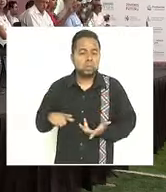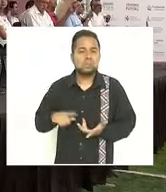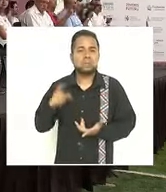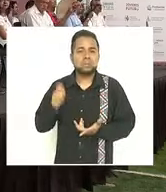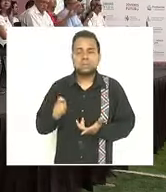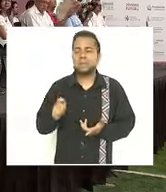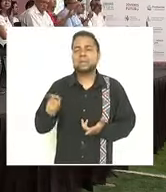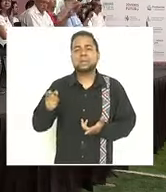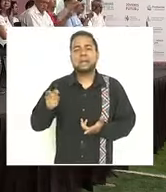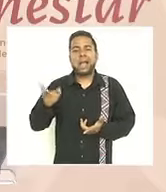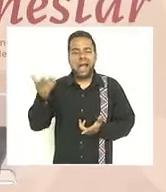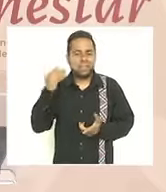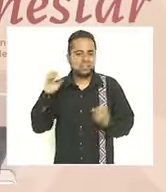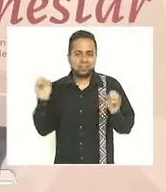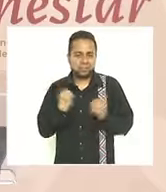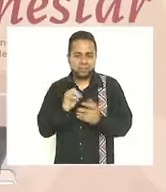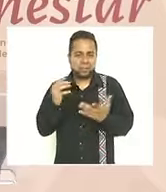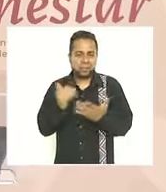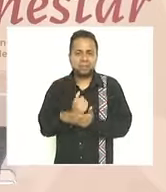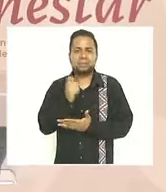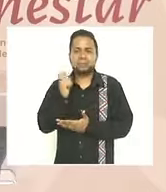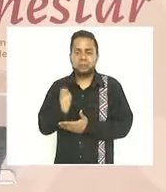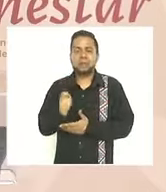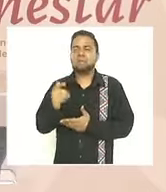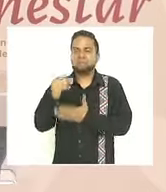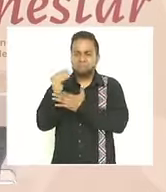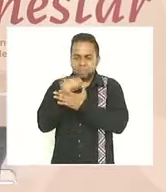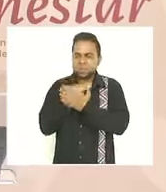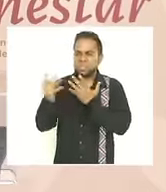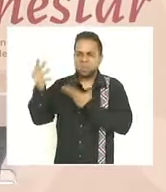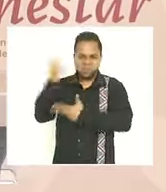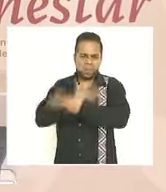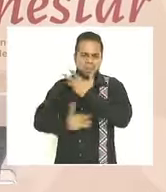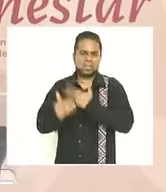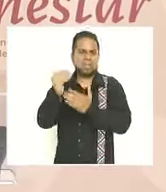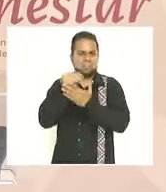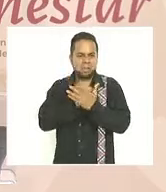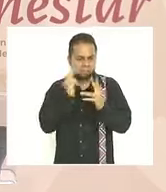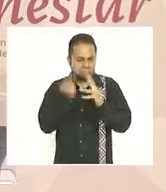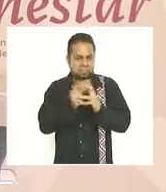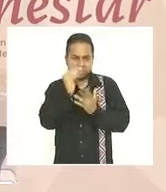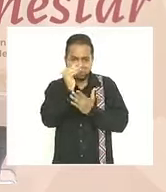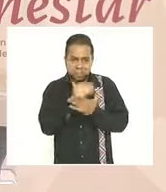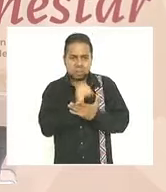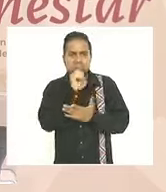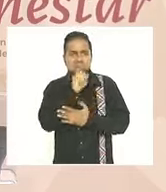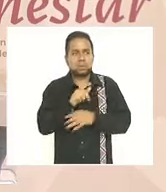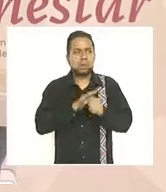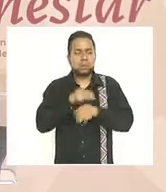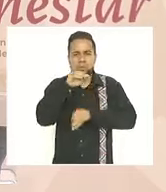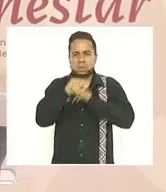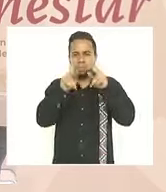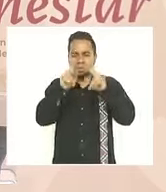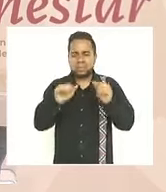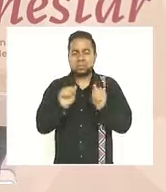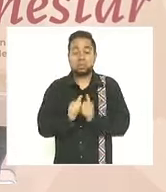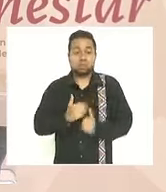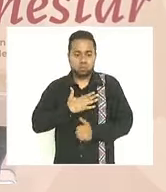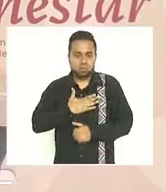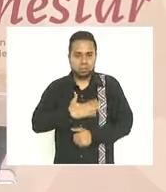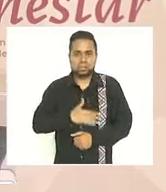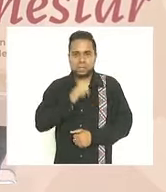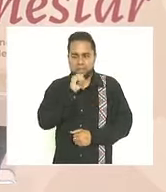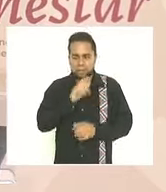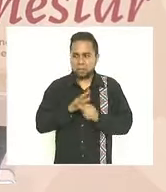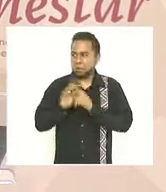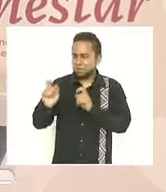nadie más pudo hacer reducir la violencia reducir los homicidios construir la paz con justicia y